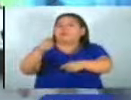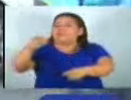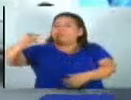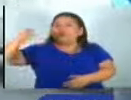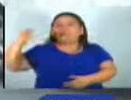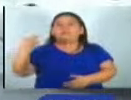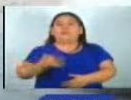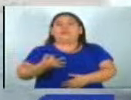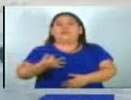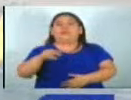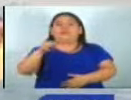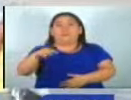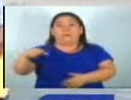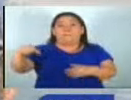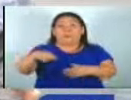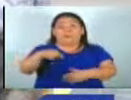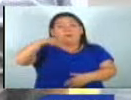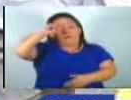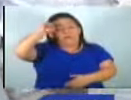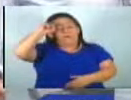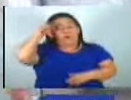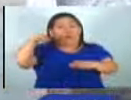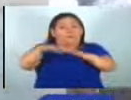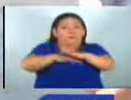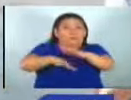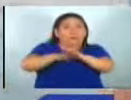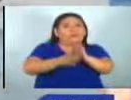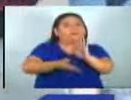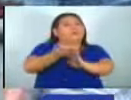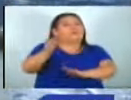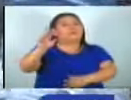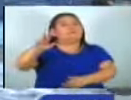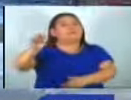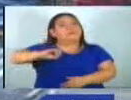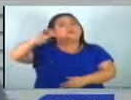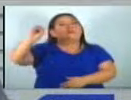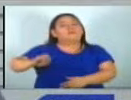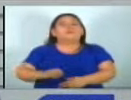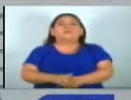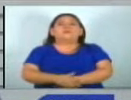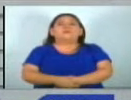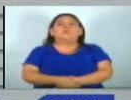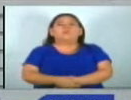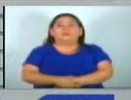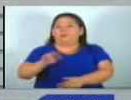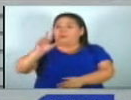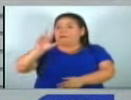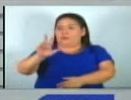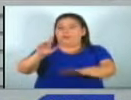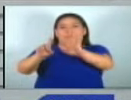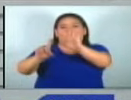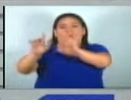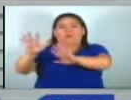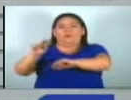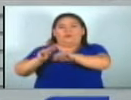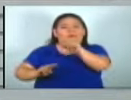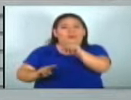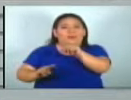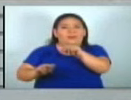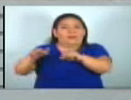necesario que el salario mínimo se incremente un 30% 365 dólares